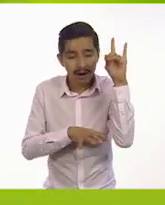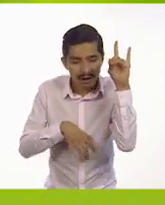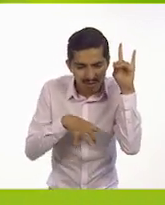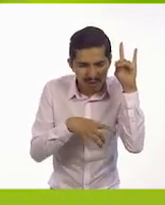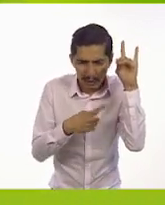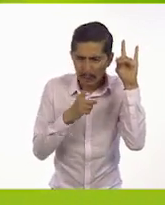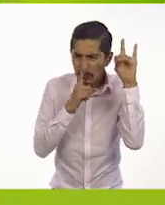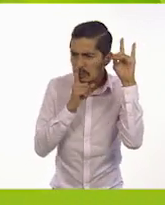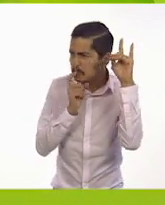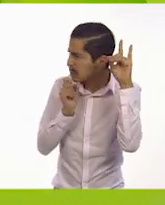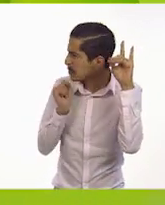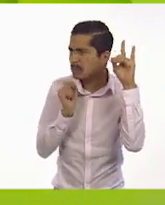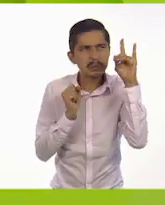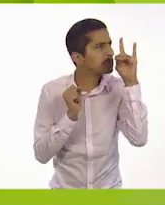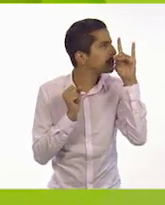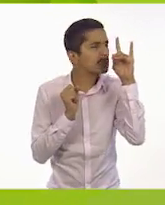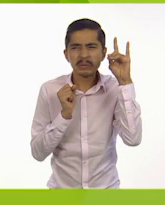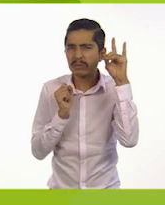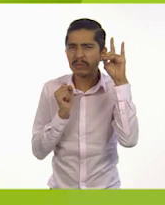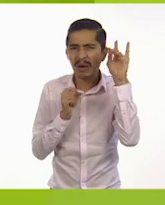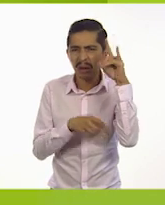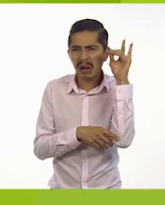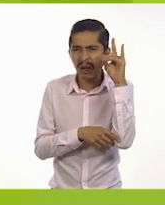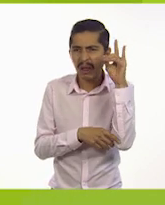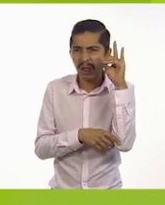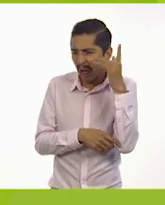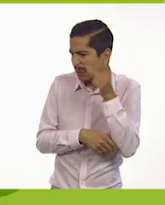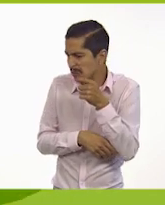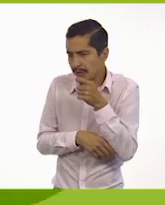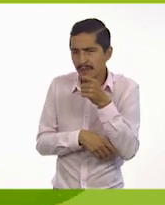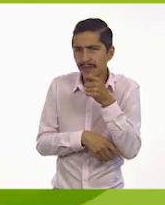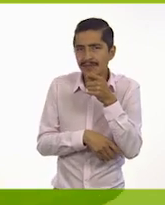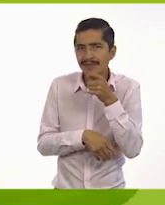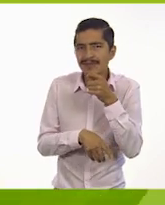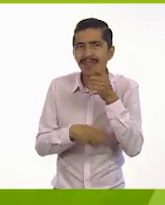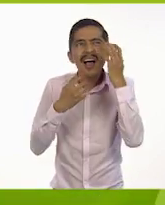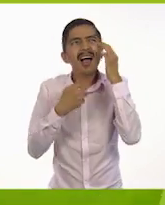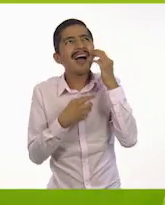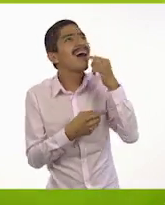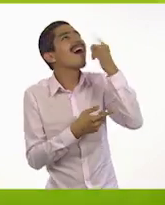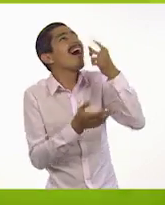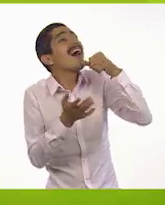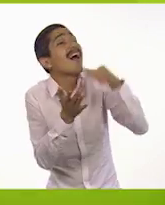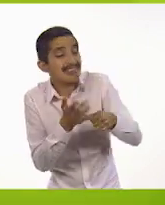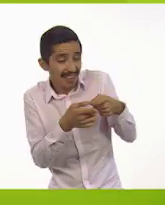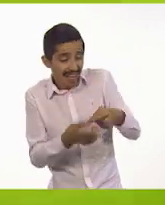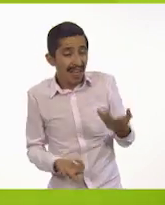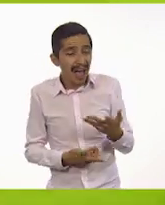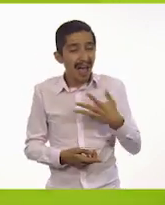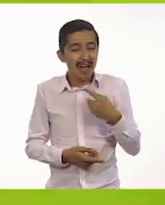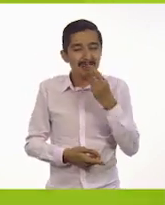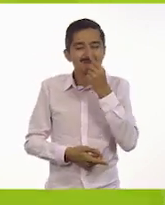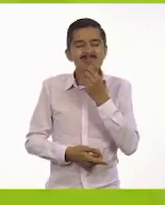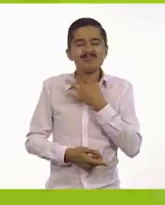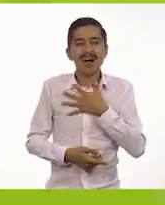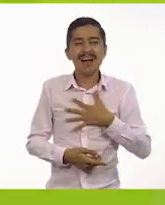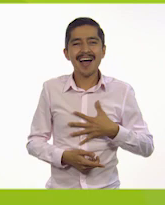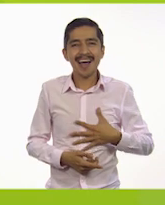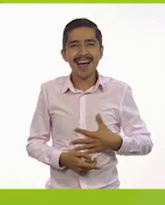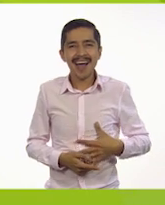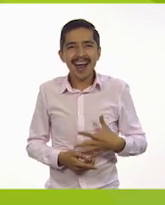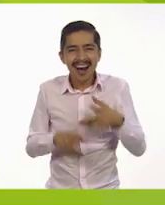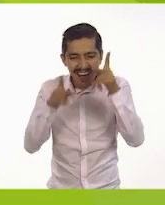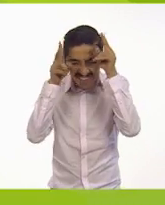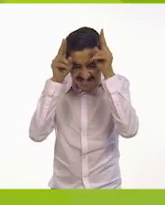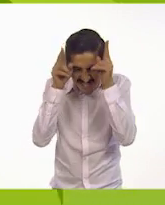apesta aquí? Quiso saber la jirafa. La carta, dijo el león. Tiene perfume de escarabajo pelotero. Ah,